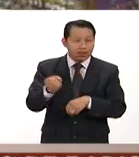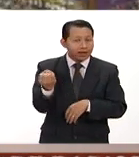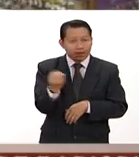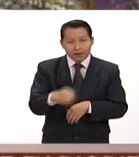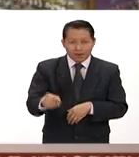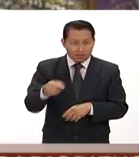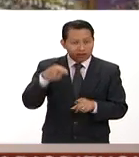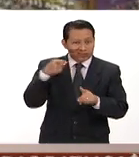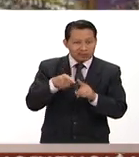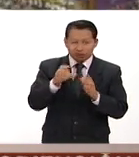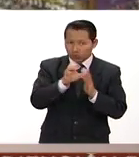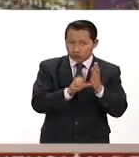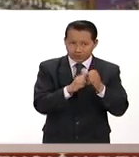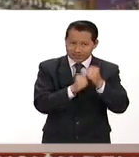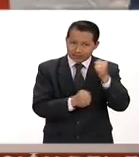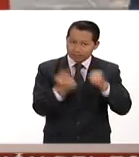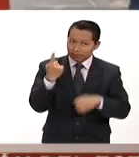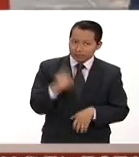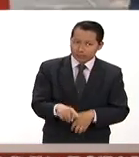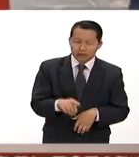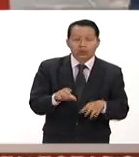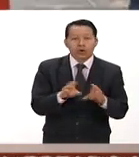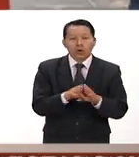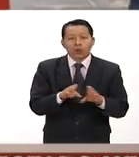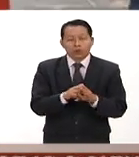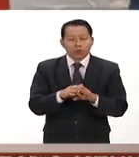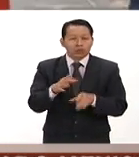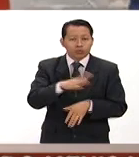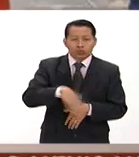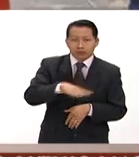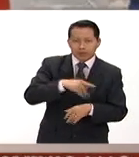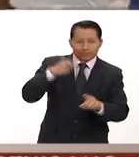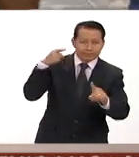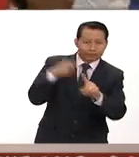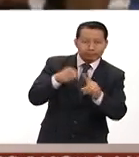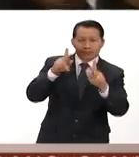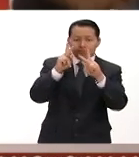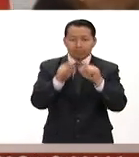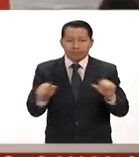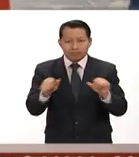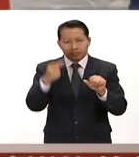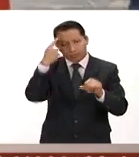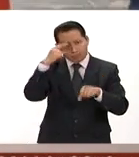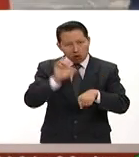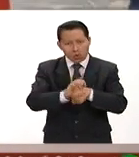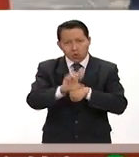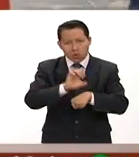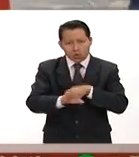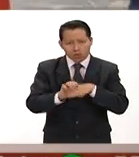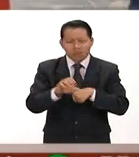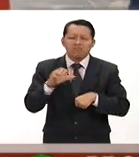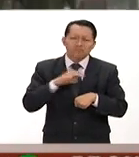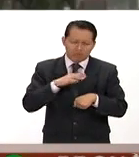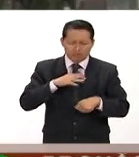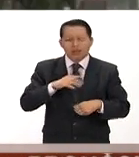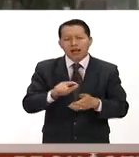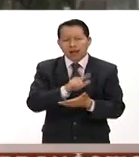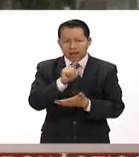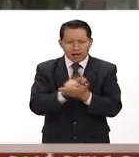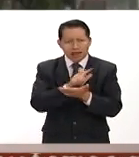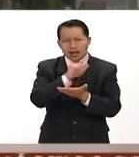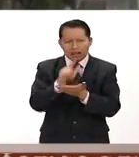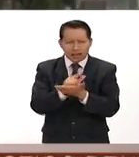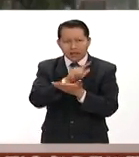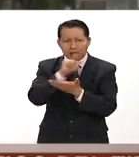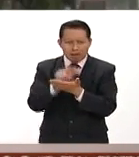buscarle la salida al conflicto y buscar la paz para los colombianos entonces hay herramientas jurídicas y el presidente las